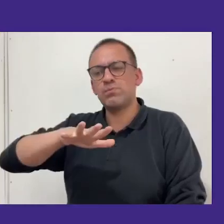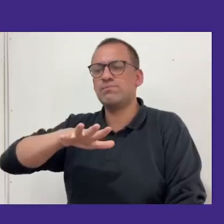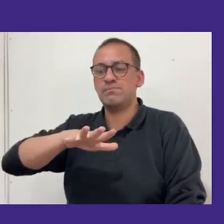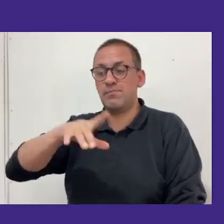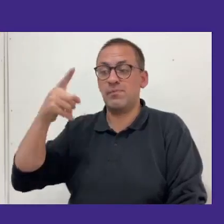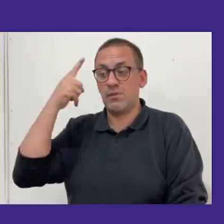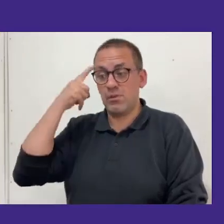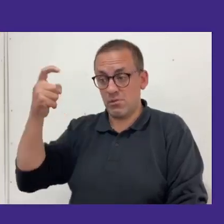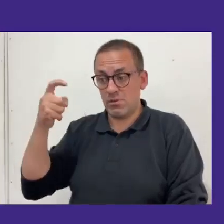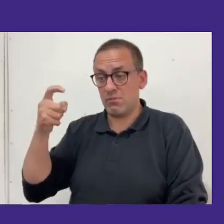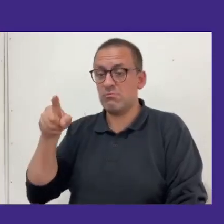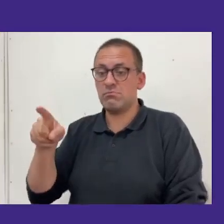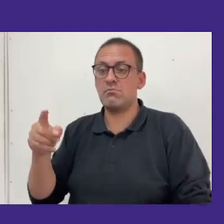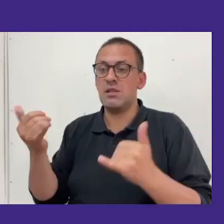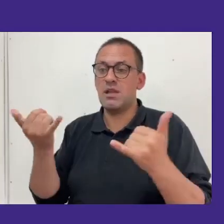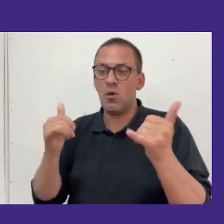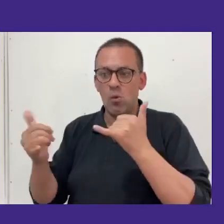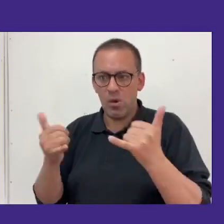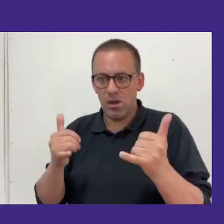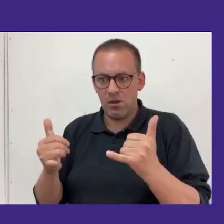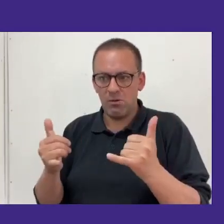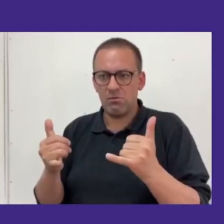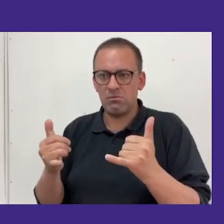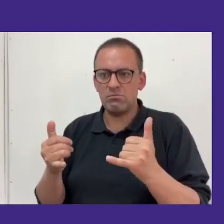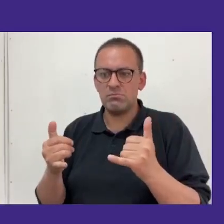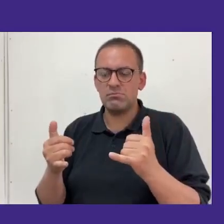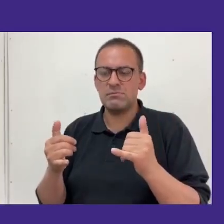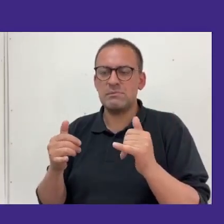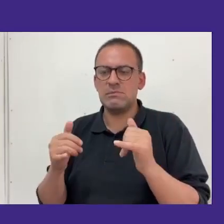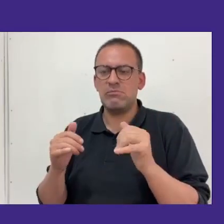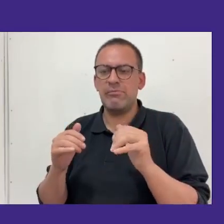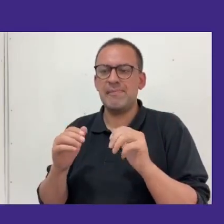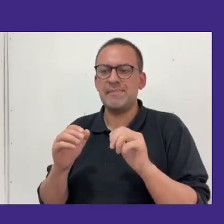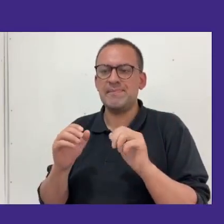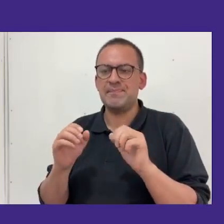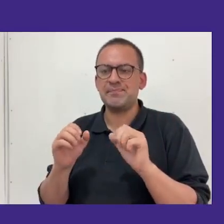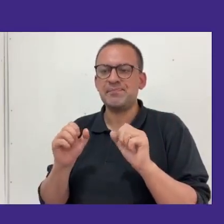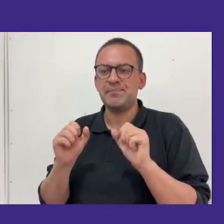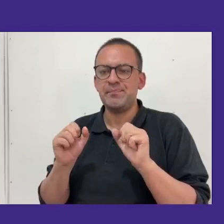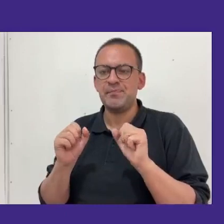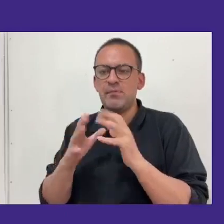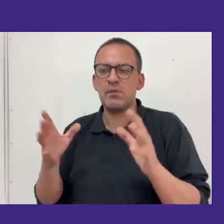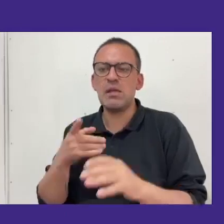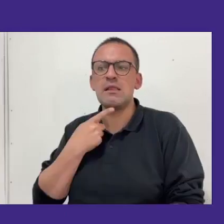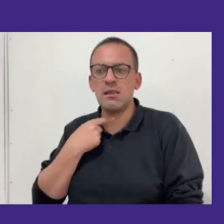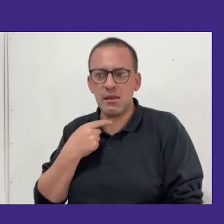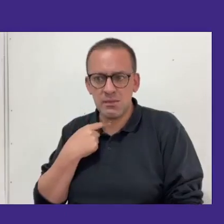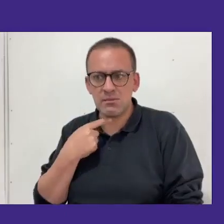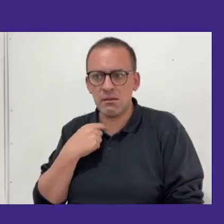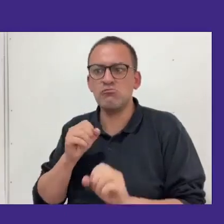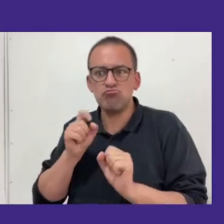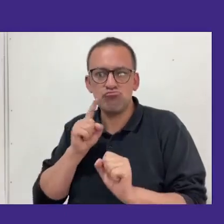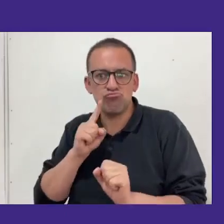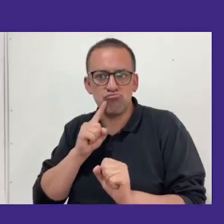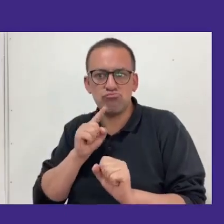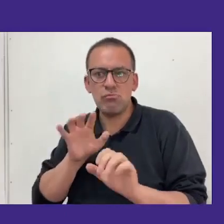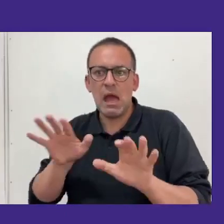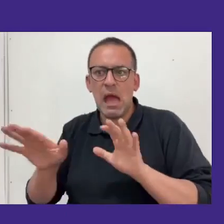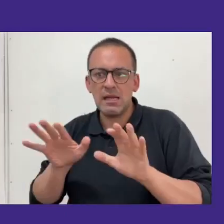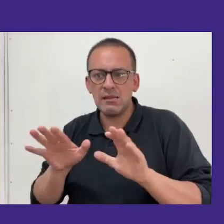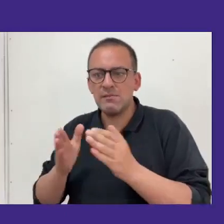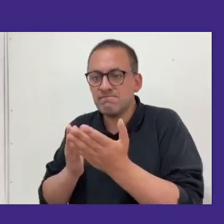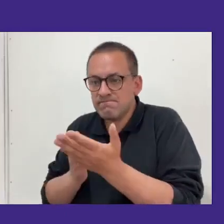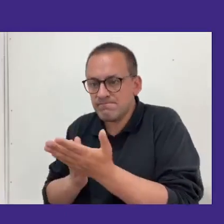el uso que se le puede dar a este juego hace muy interesante y tiene un tremendo potencial en las actividades de